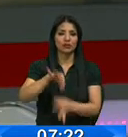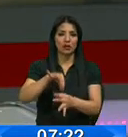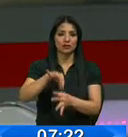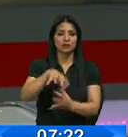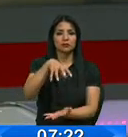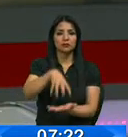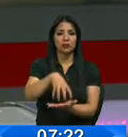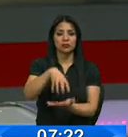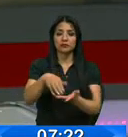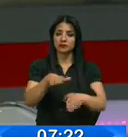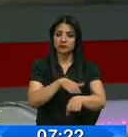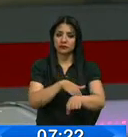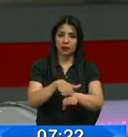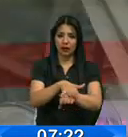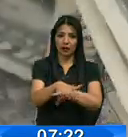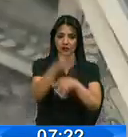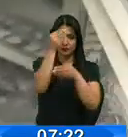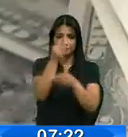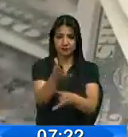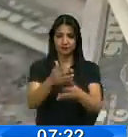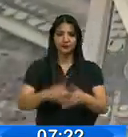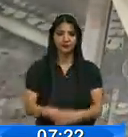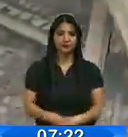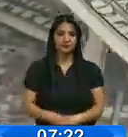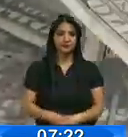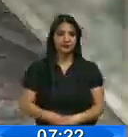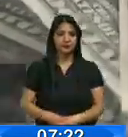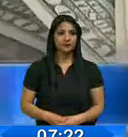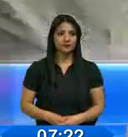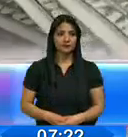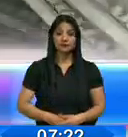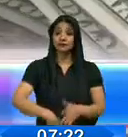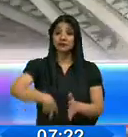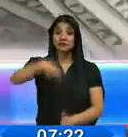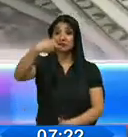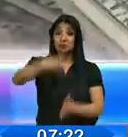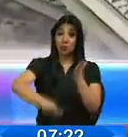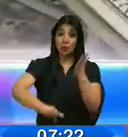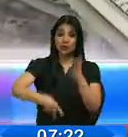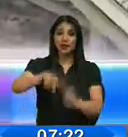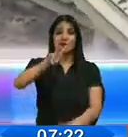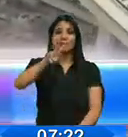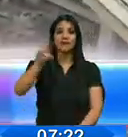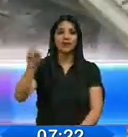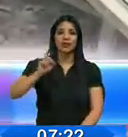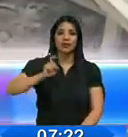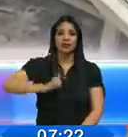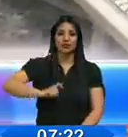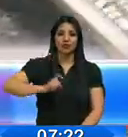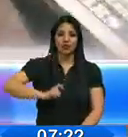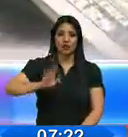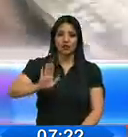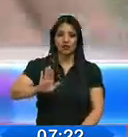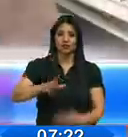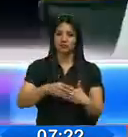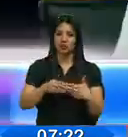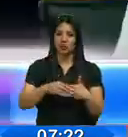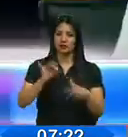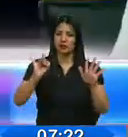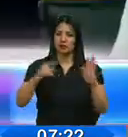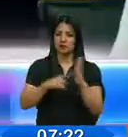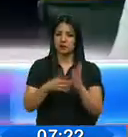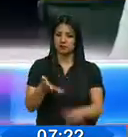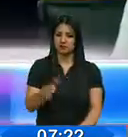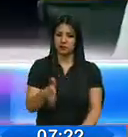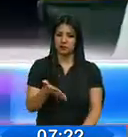provincia de Los Ríos. Te contamos. 20 remuneraciones básicas equivalentes a 7 mil 880 dólares deberán